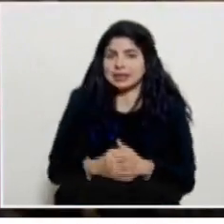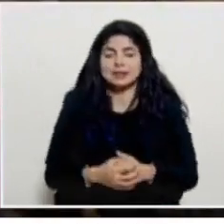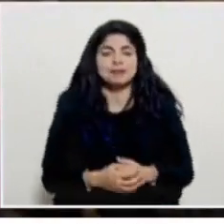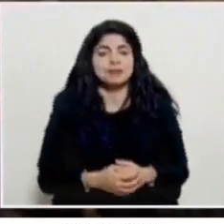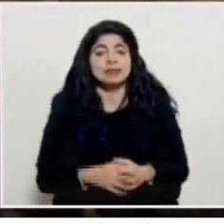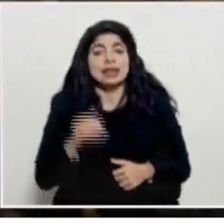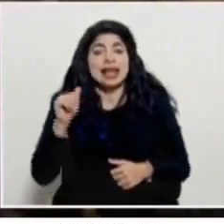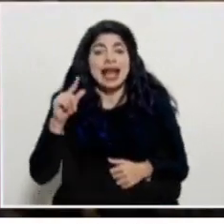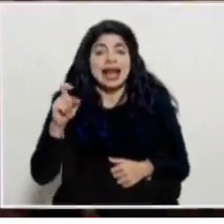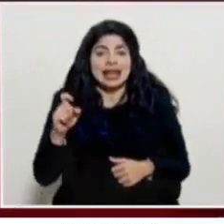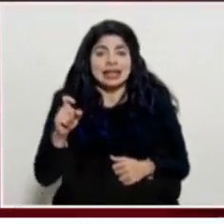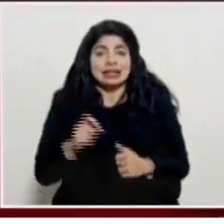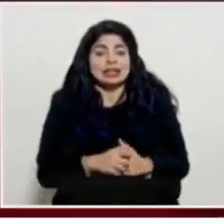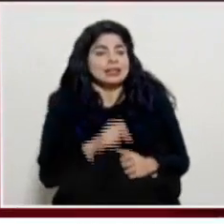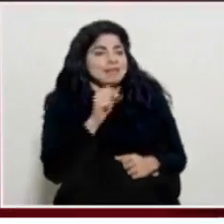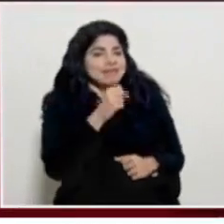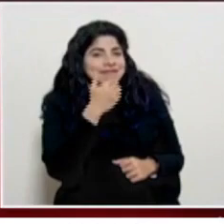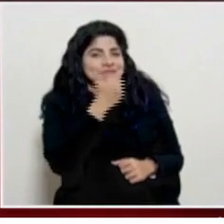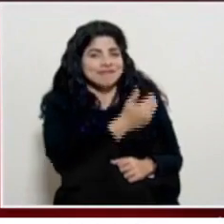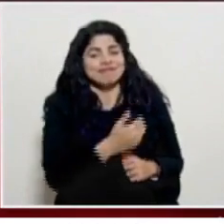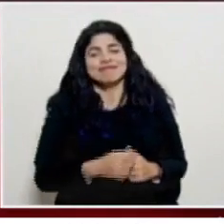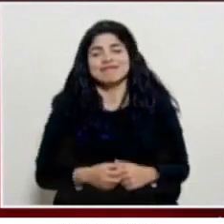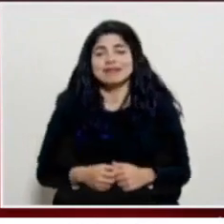don Alex sí gracias